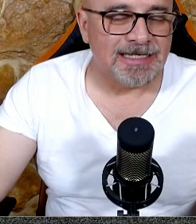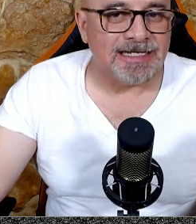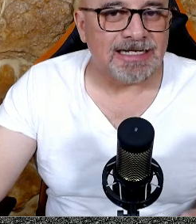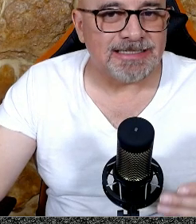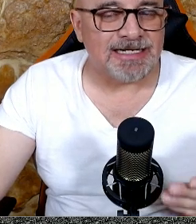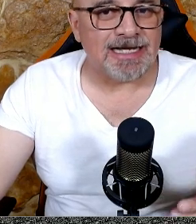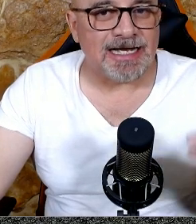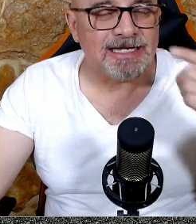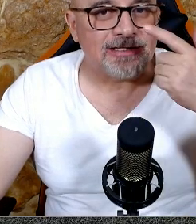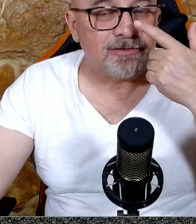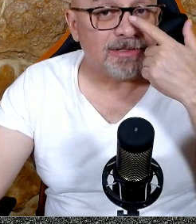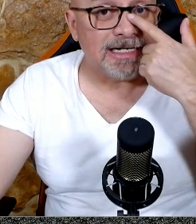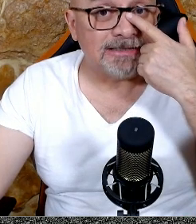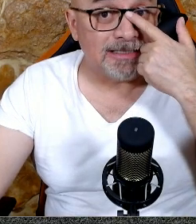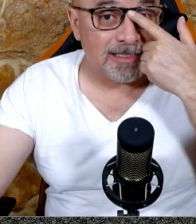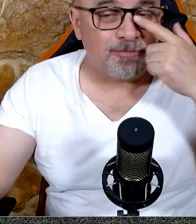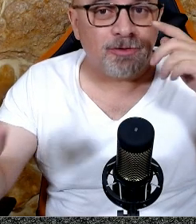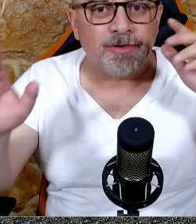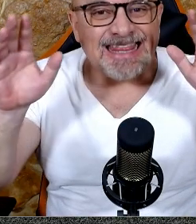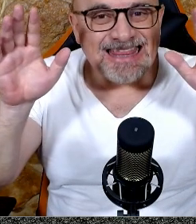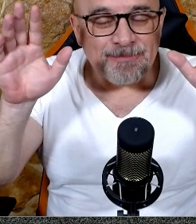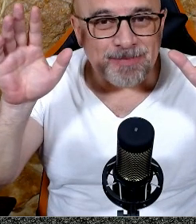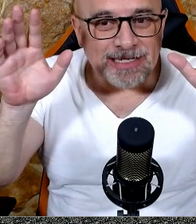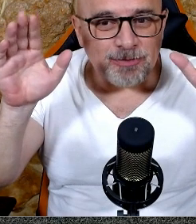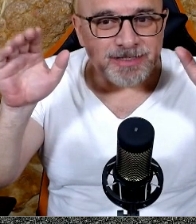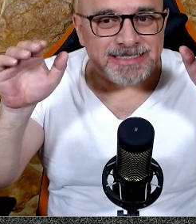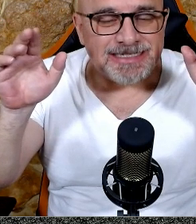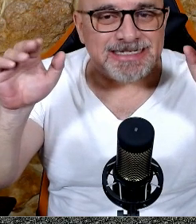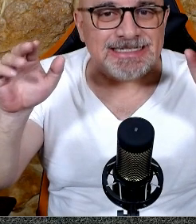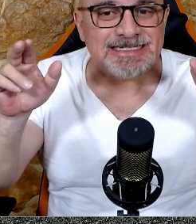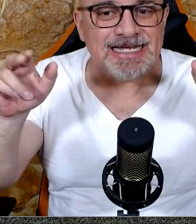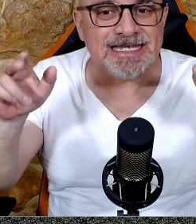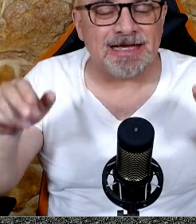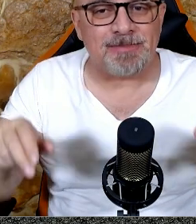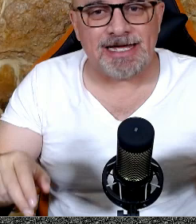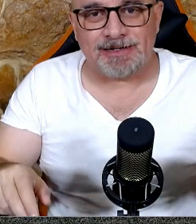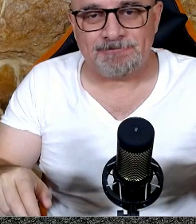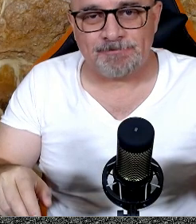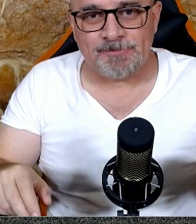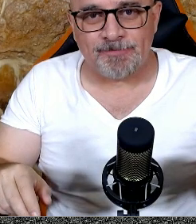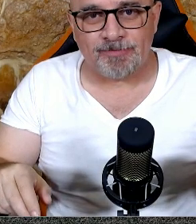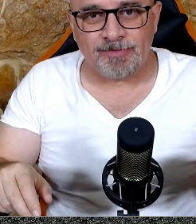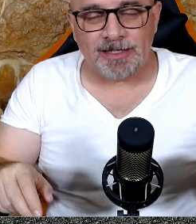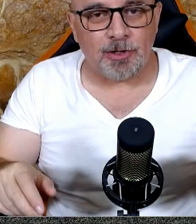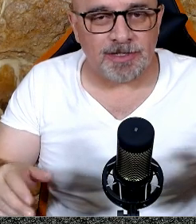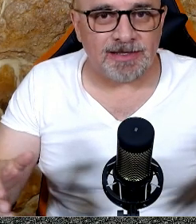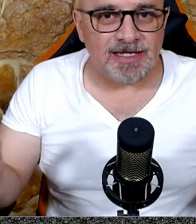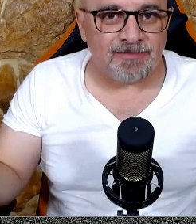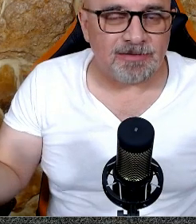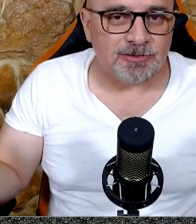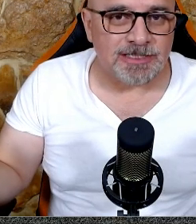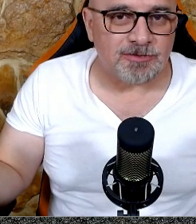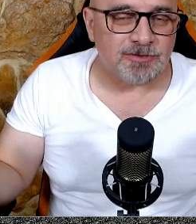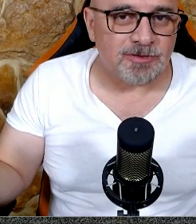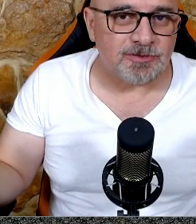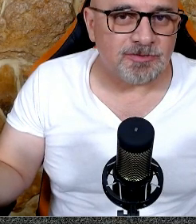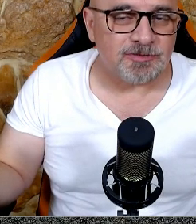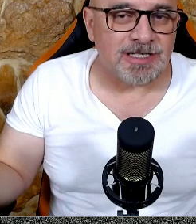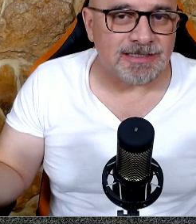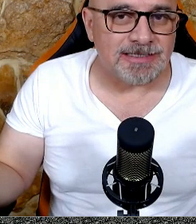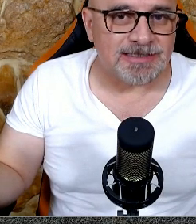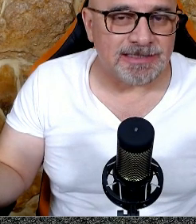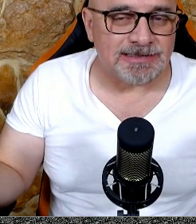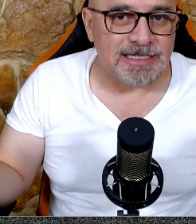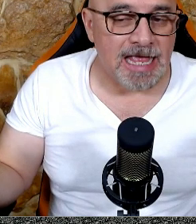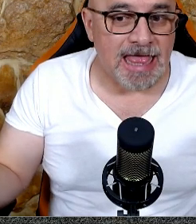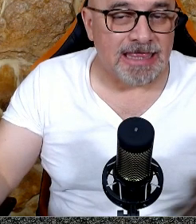que sigan cayendo este tipo de periodistas que se hacían llamar, que hoy en día vemos que son solos unos